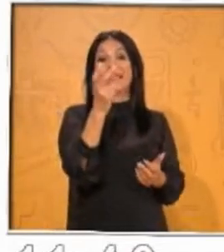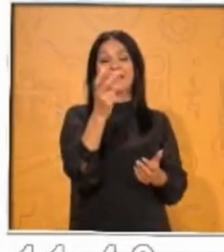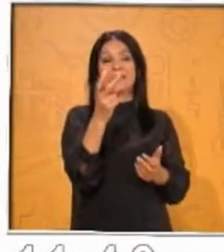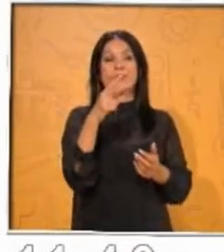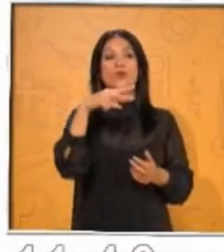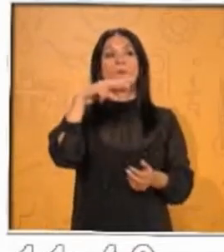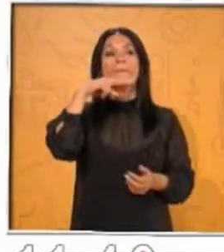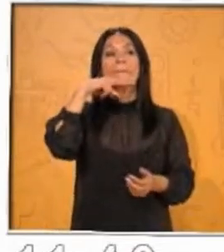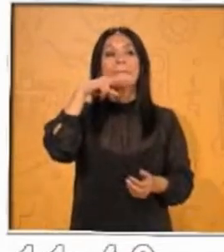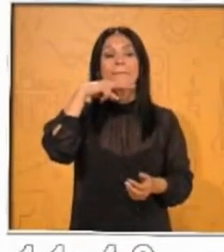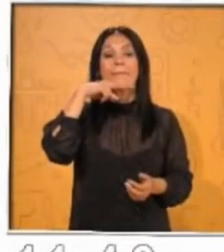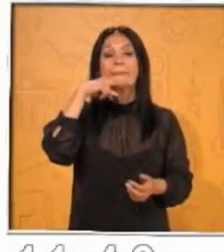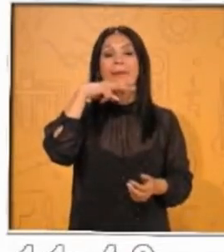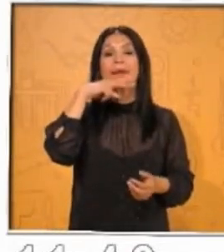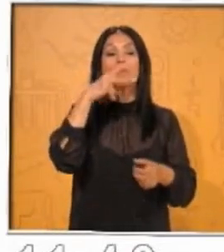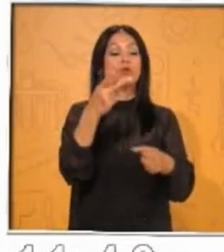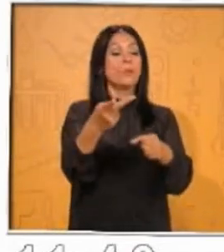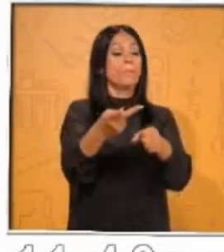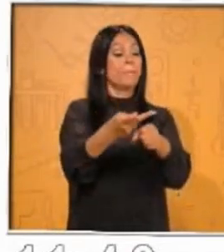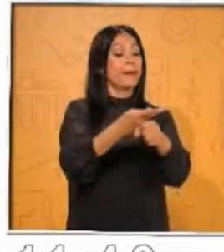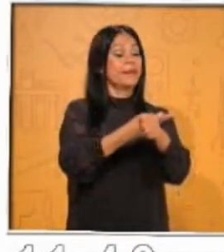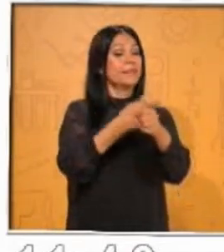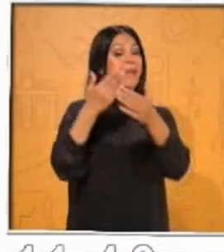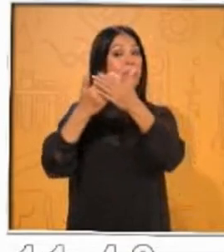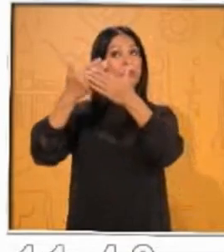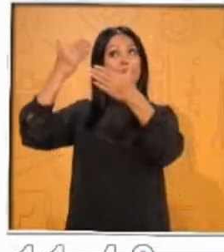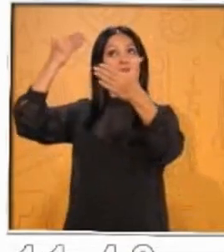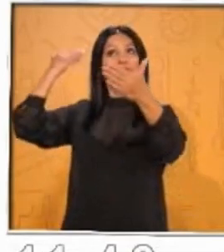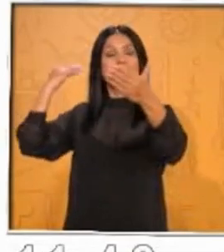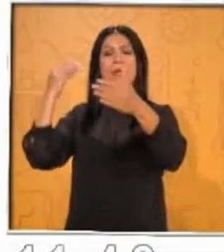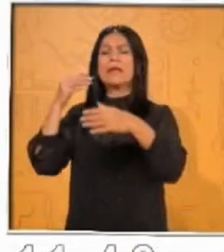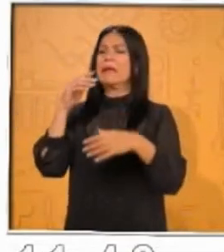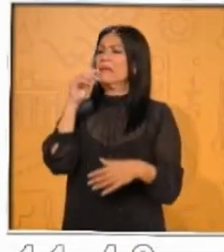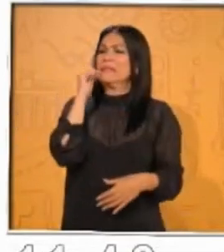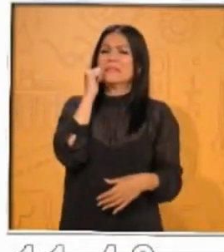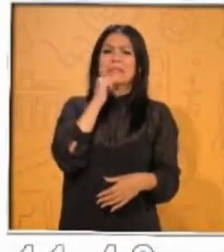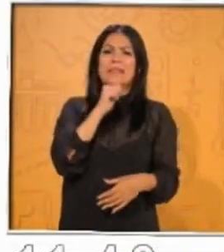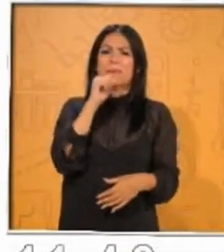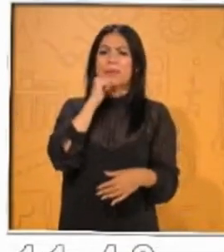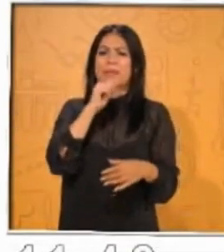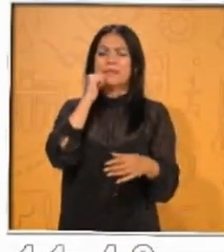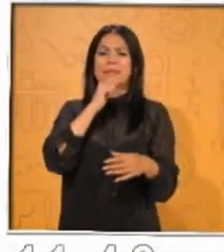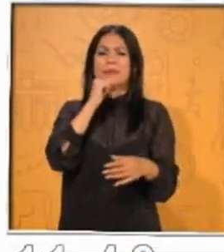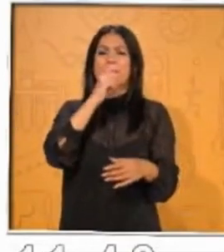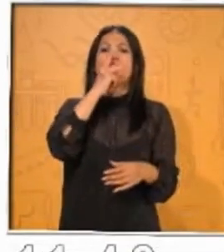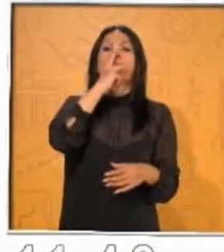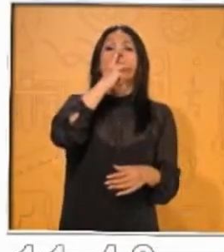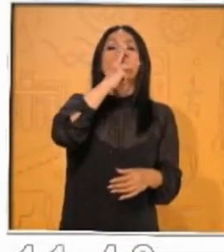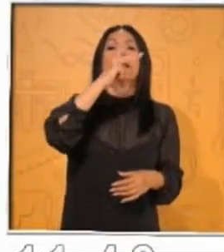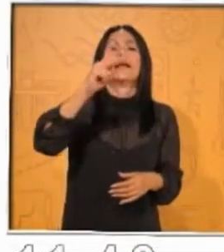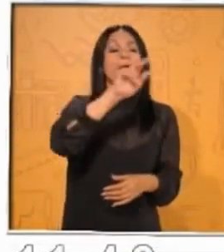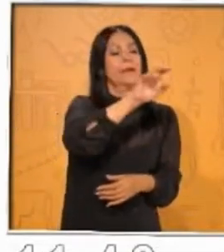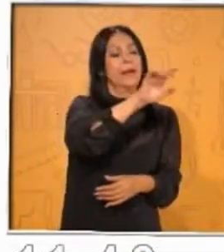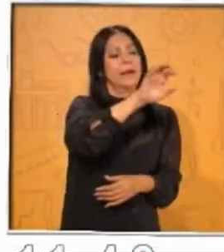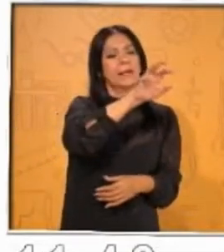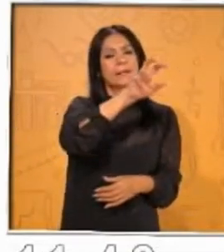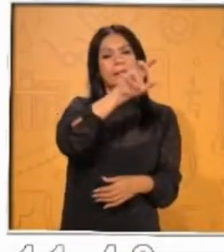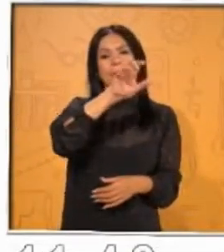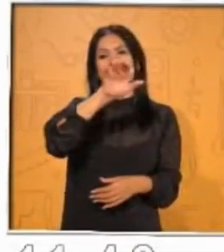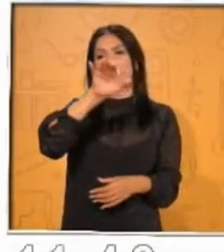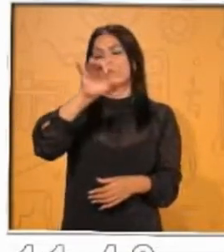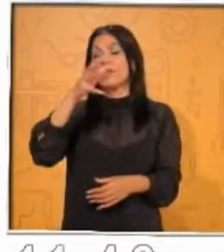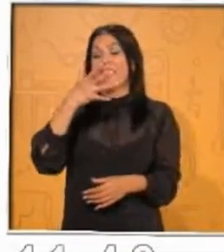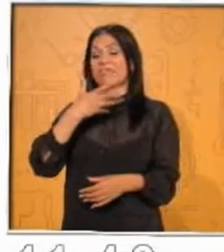tipo de verbos van acentuados en la última sílaba cuando hablamos de la primera y la tercera persona del singular, que es